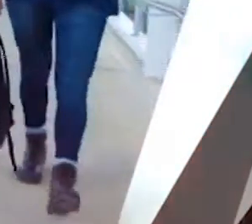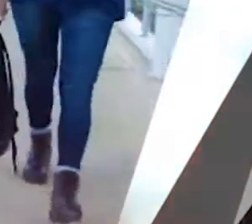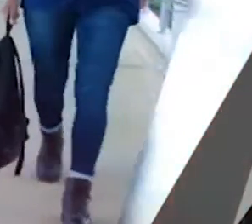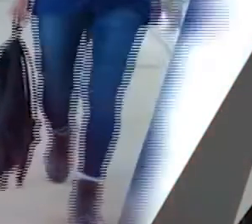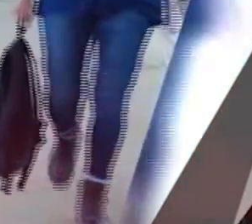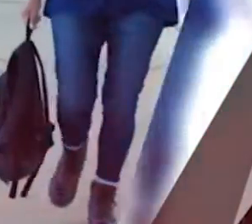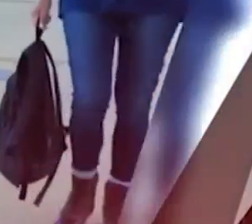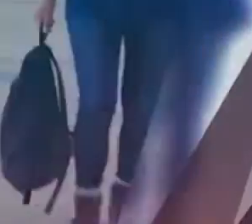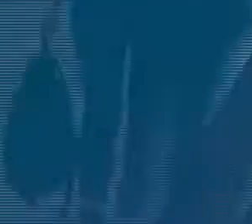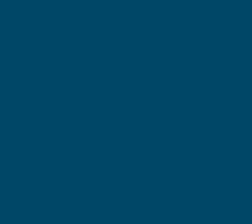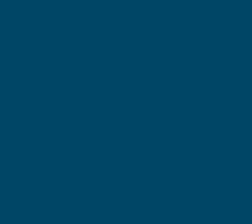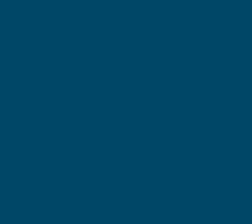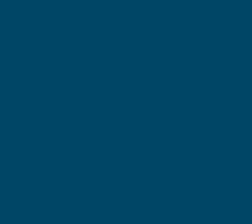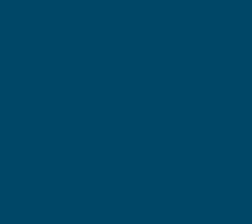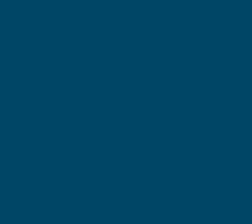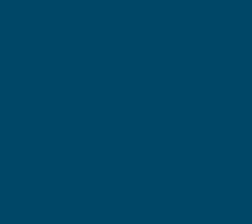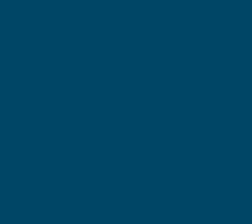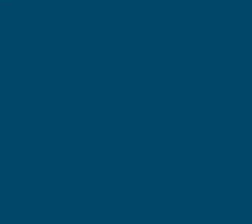.cr